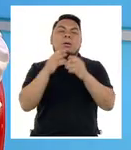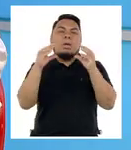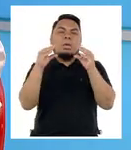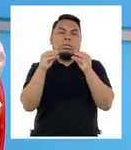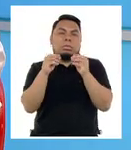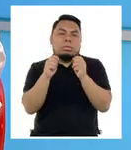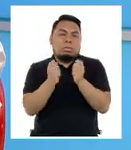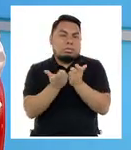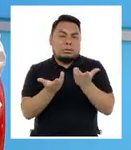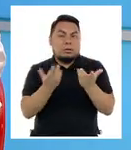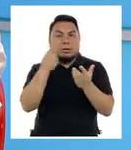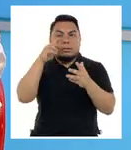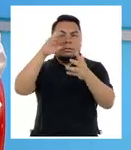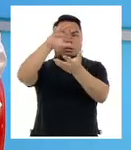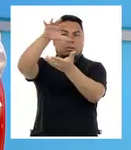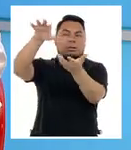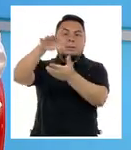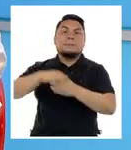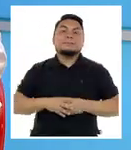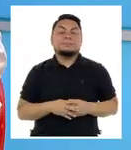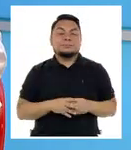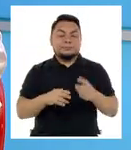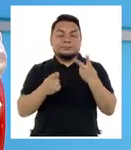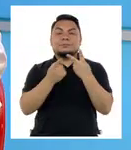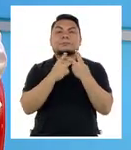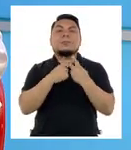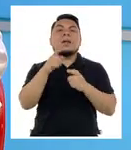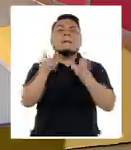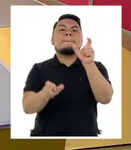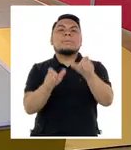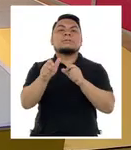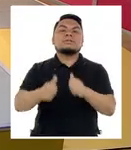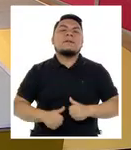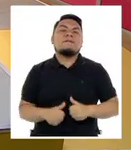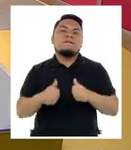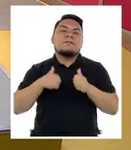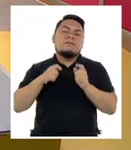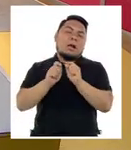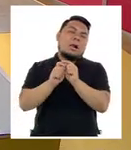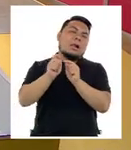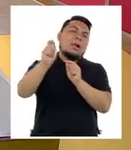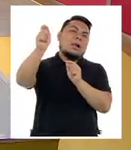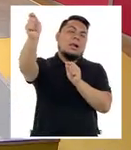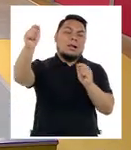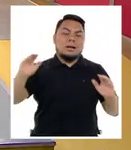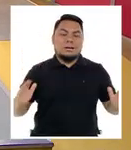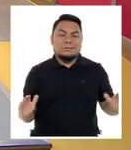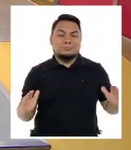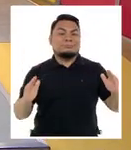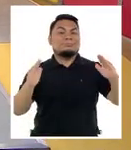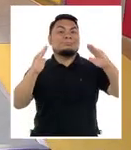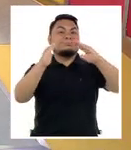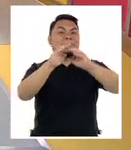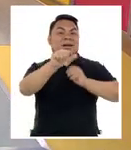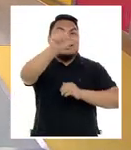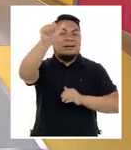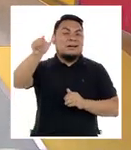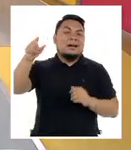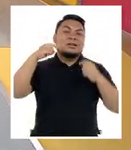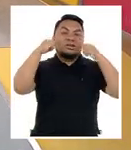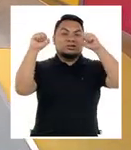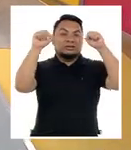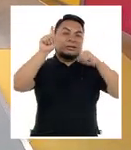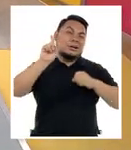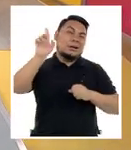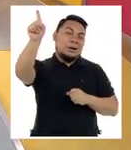comenzado a degenerar. Número dos, personas que habían en altura, en la sierra, a más de 2.500 metros sobre el nivel del mar o